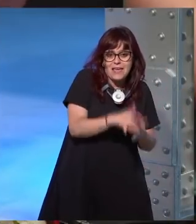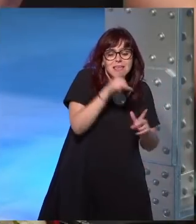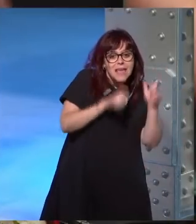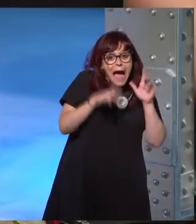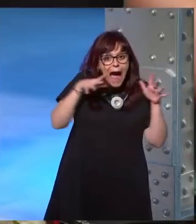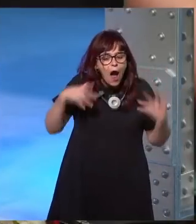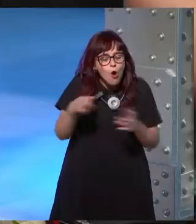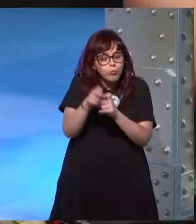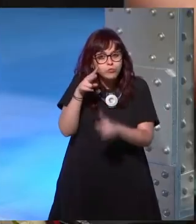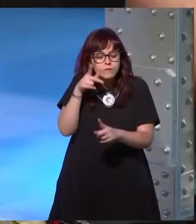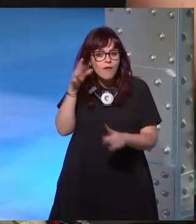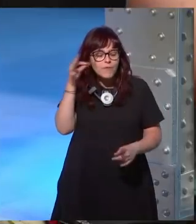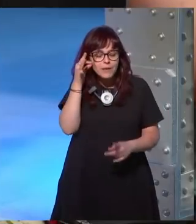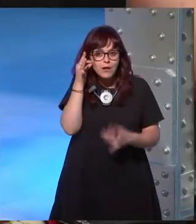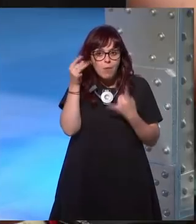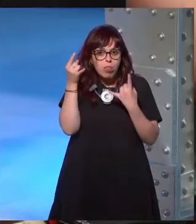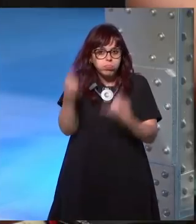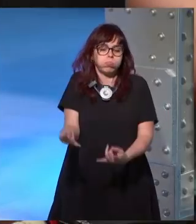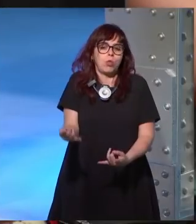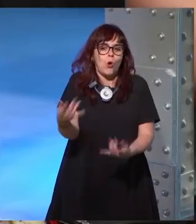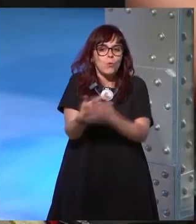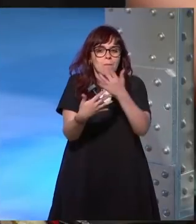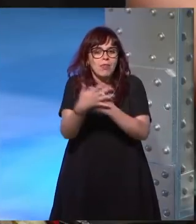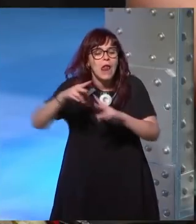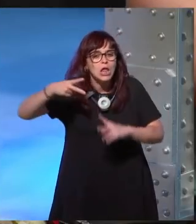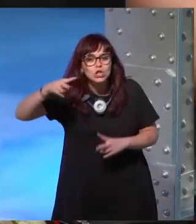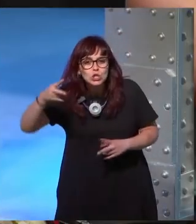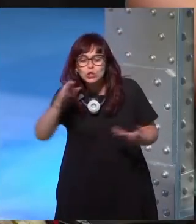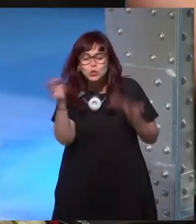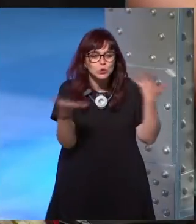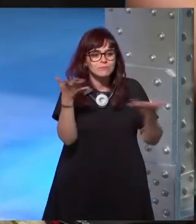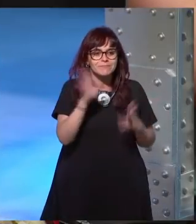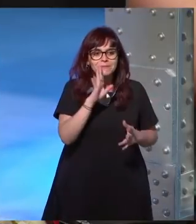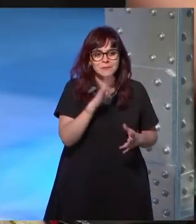otras perspectivas o es una mezcla de las dos cosas ¿qué está pasando?